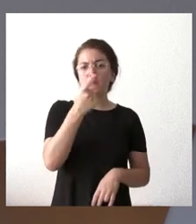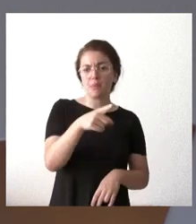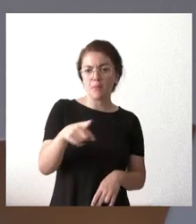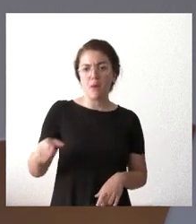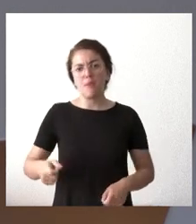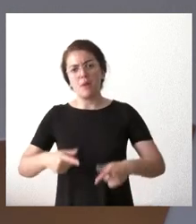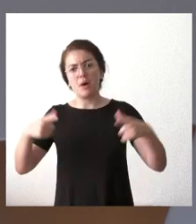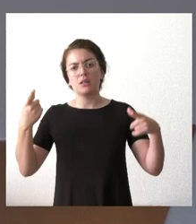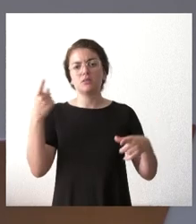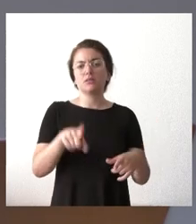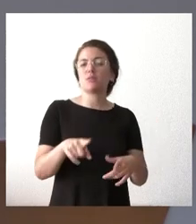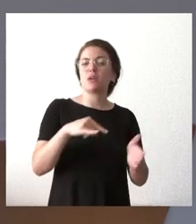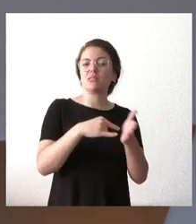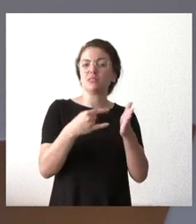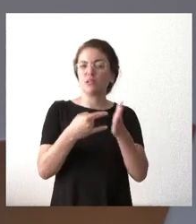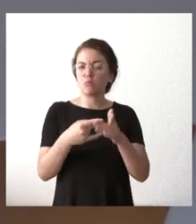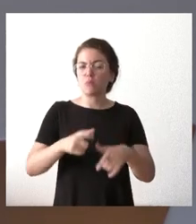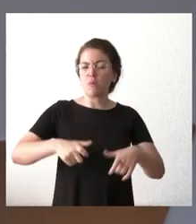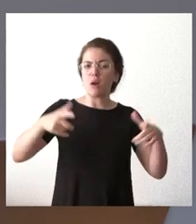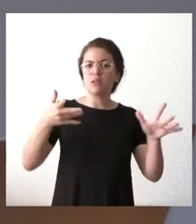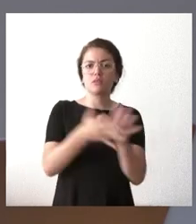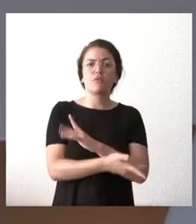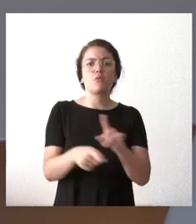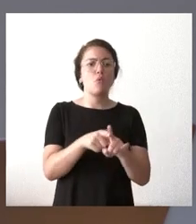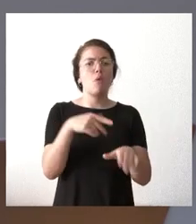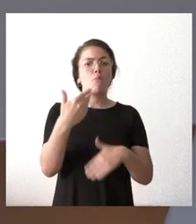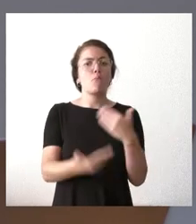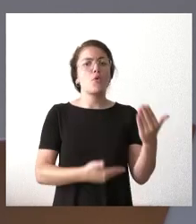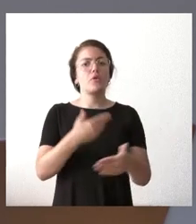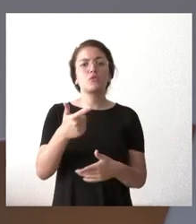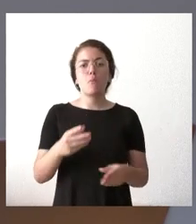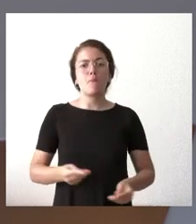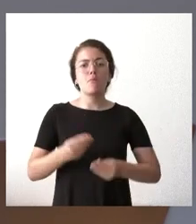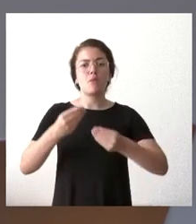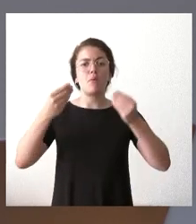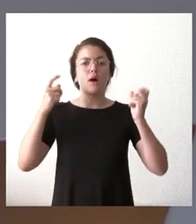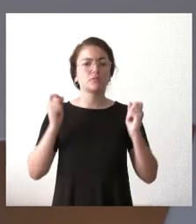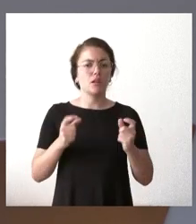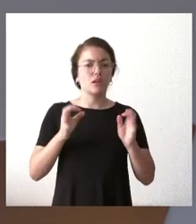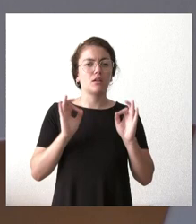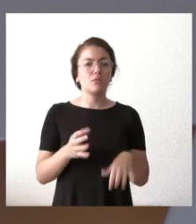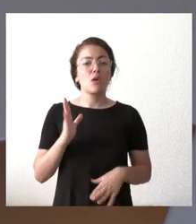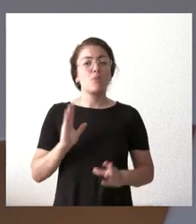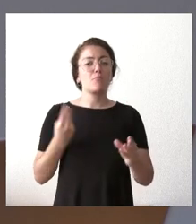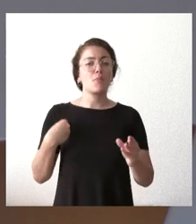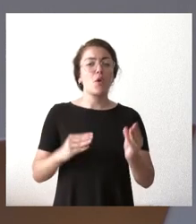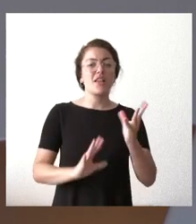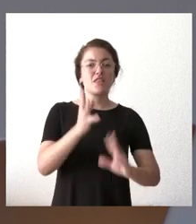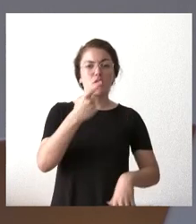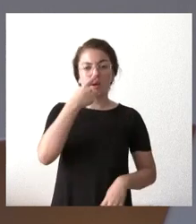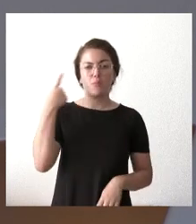tecnológicos la renovación y por tanto ha habido un proceso constante de mejora pero el incendio de Navaracruz el año pasado